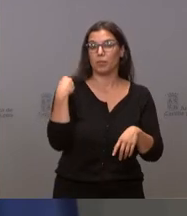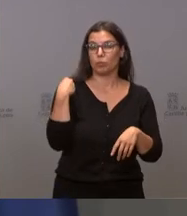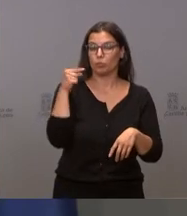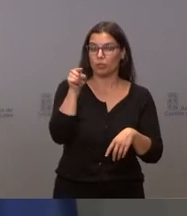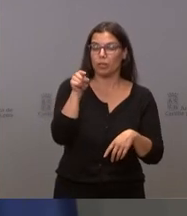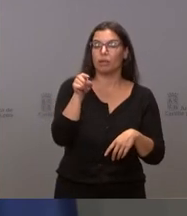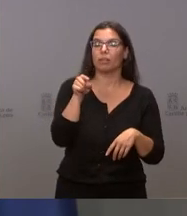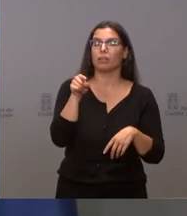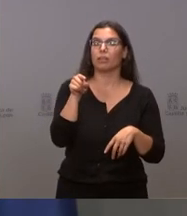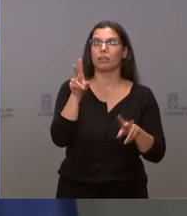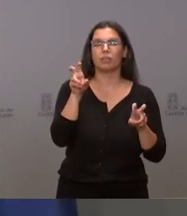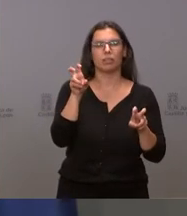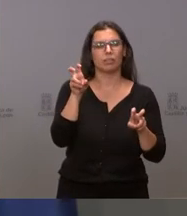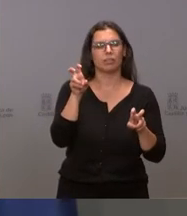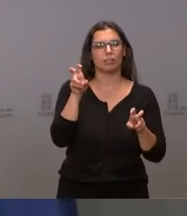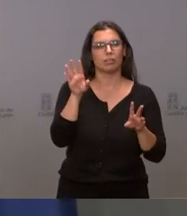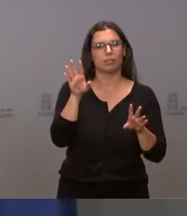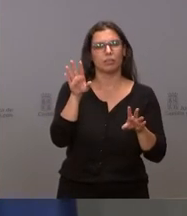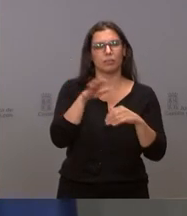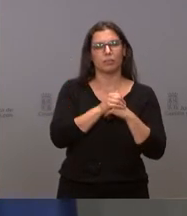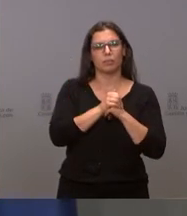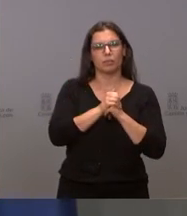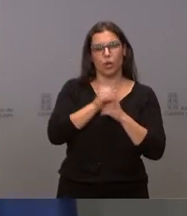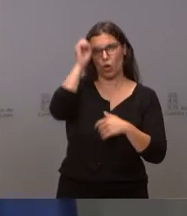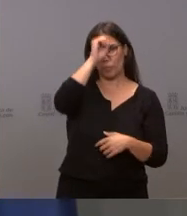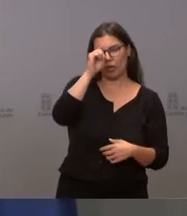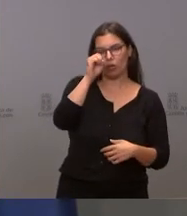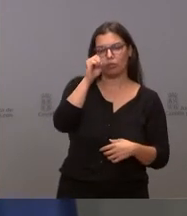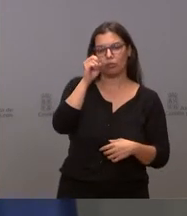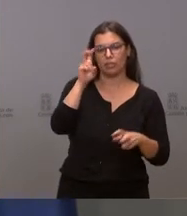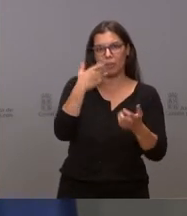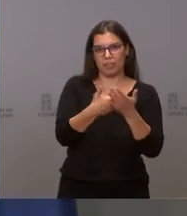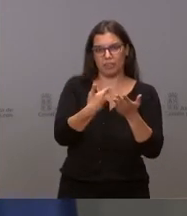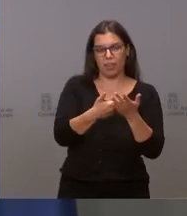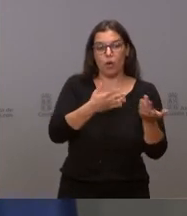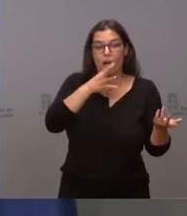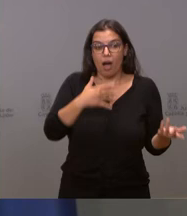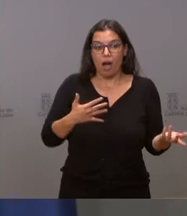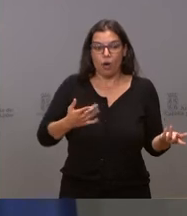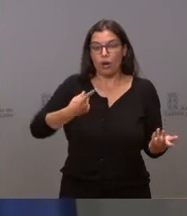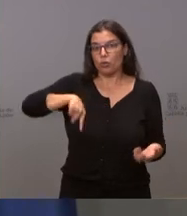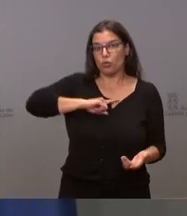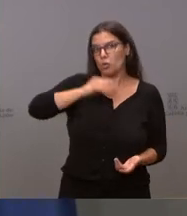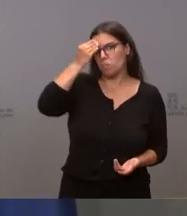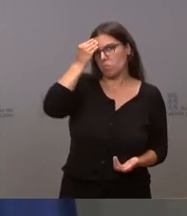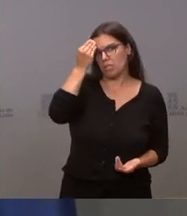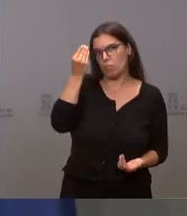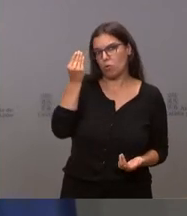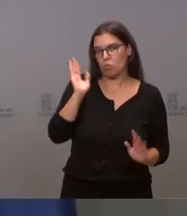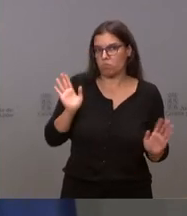qué nos parece solicitar un certificado. En este momento nosotros no nos hemos planteado solicitar